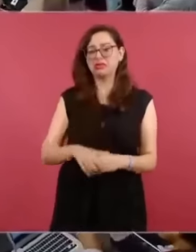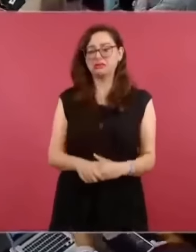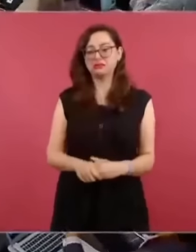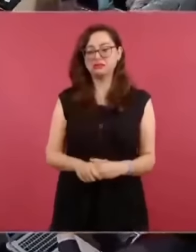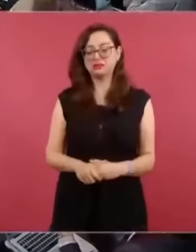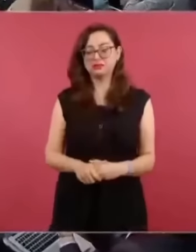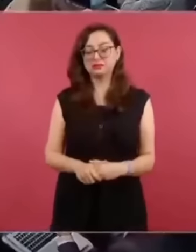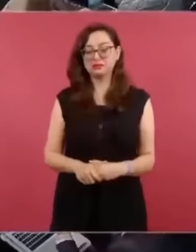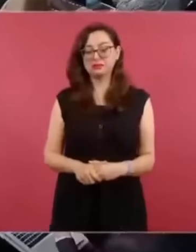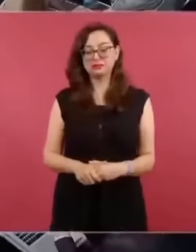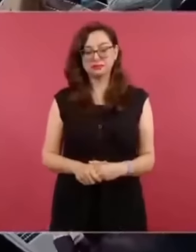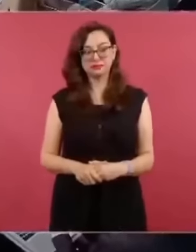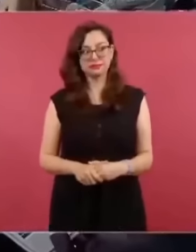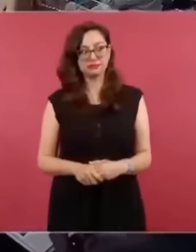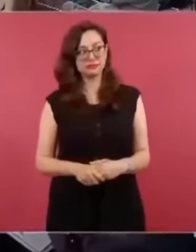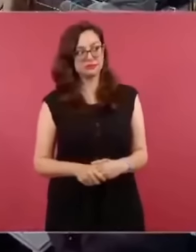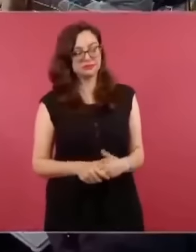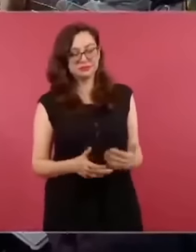¿no?